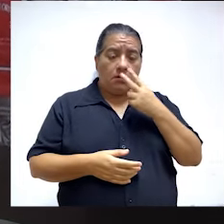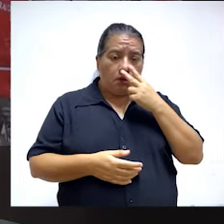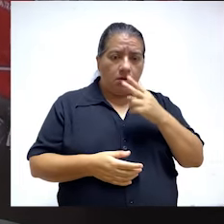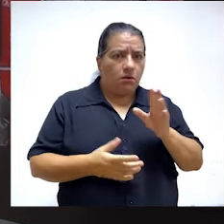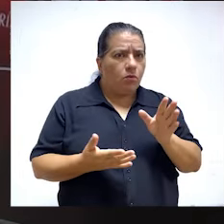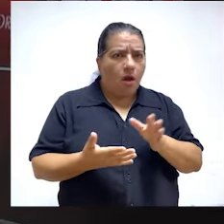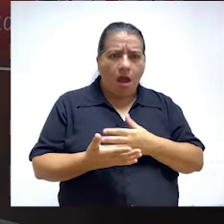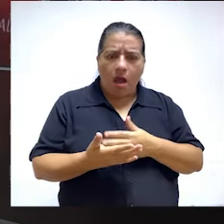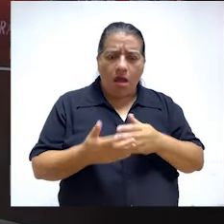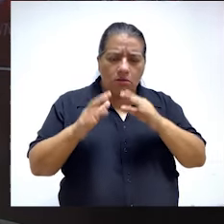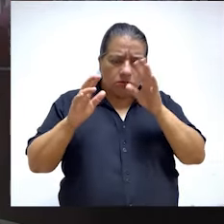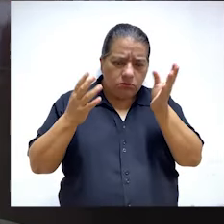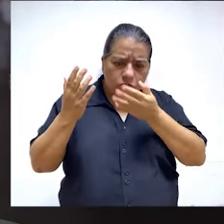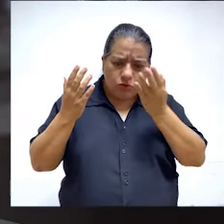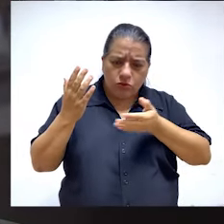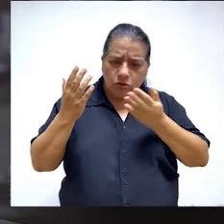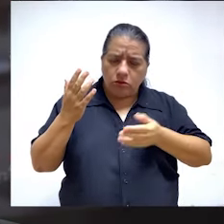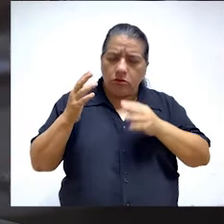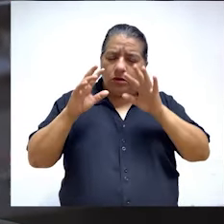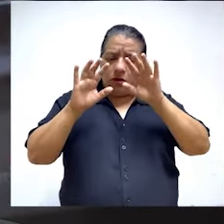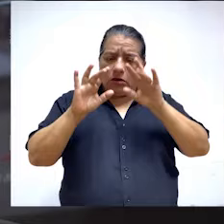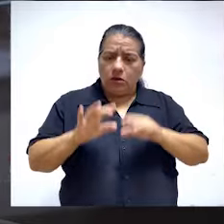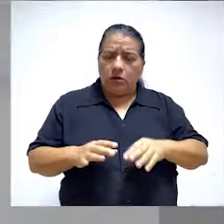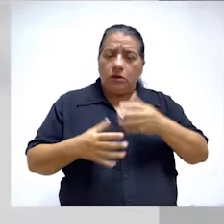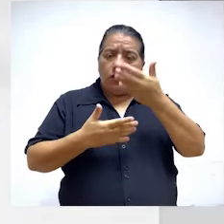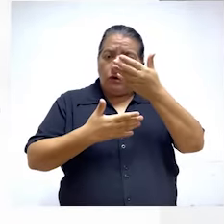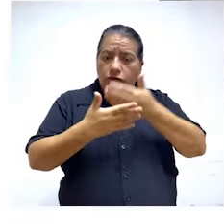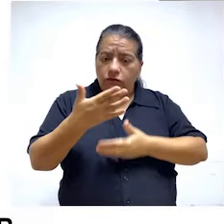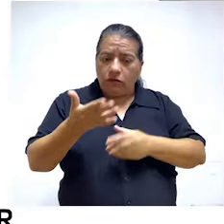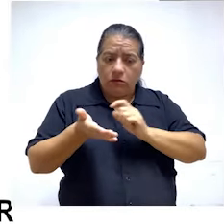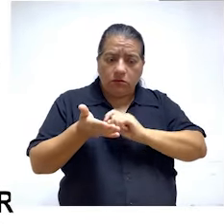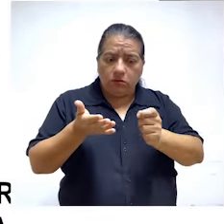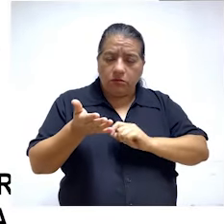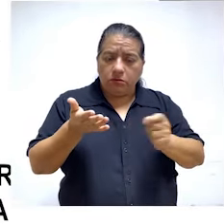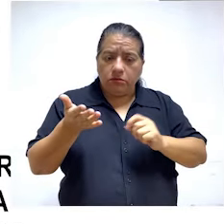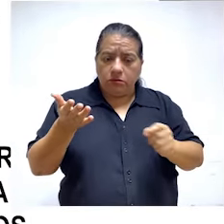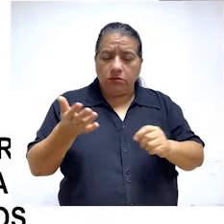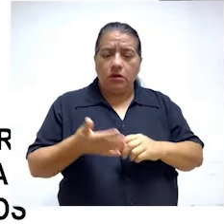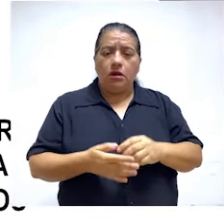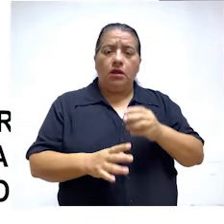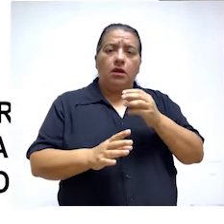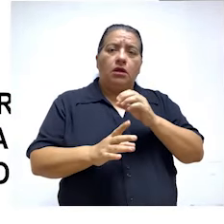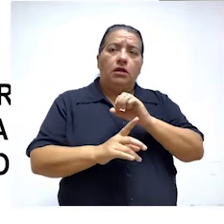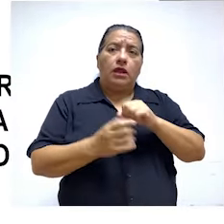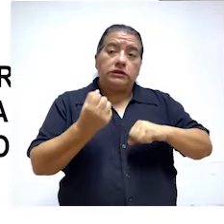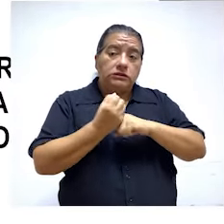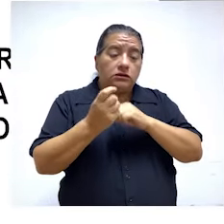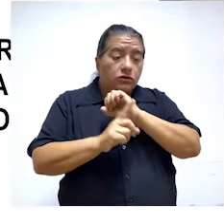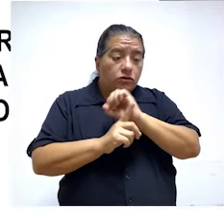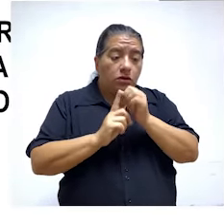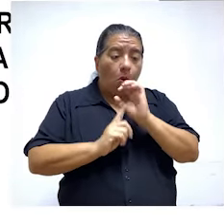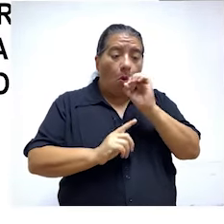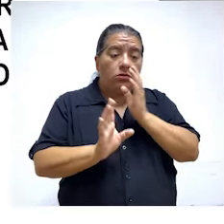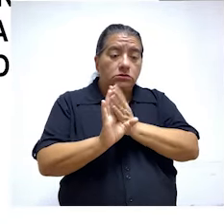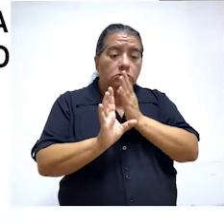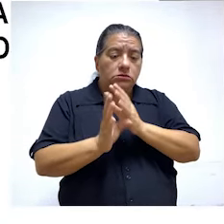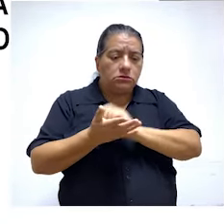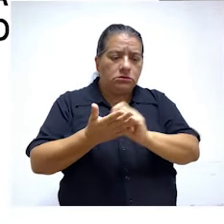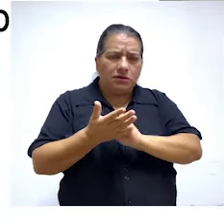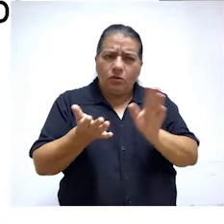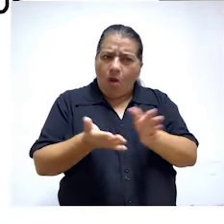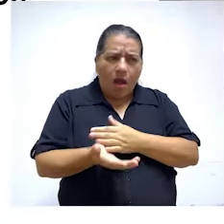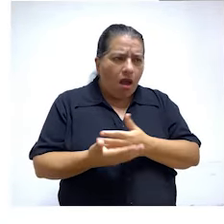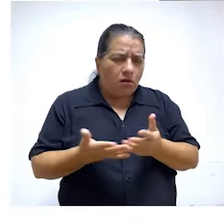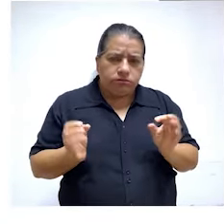situación estamos revelando que no hay los informes sociales o los informes psicológicos. No está,